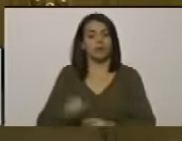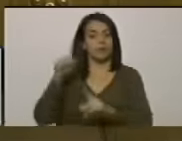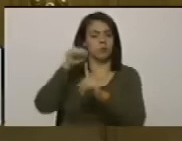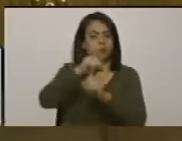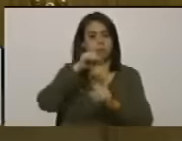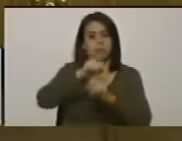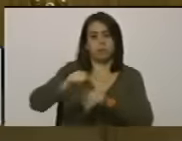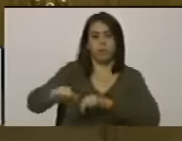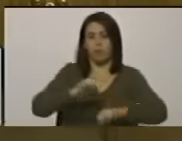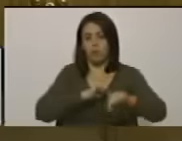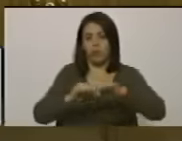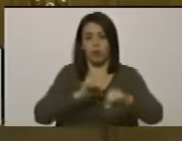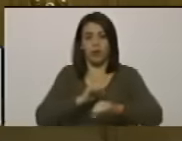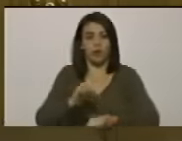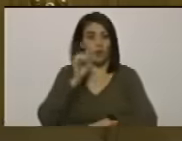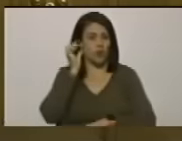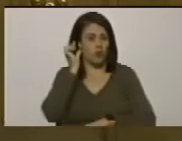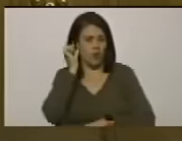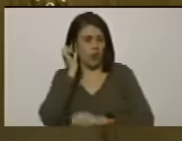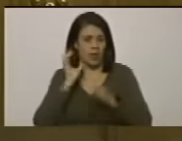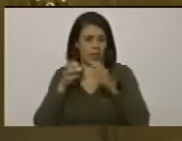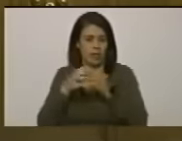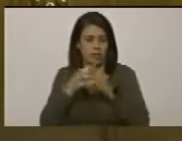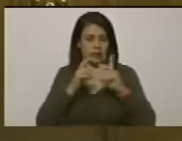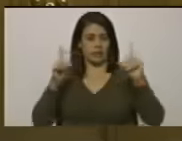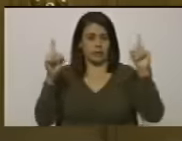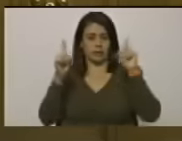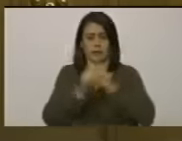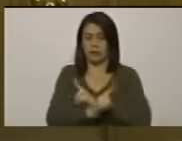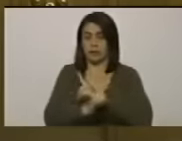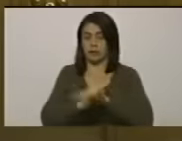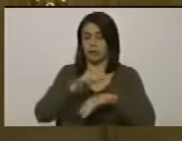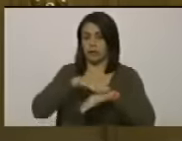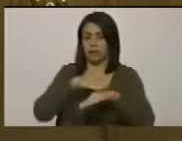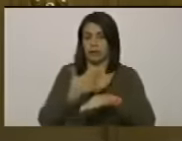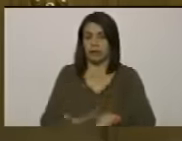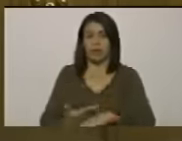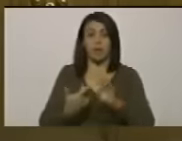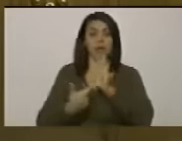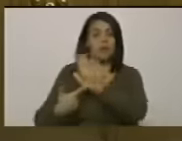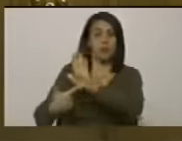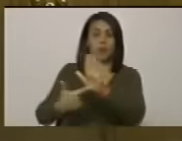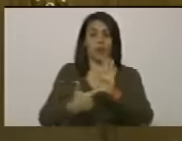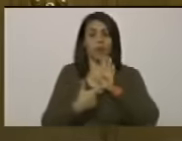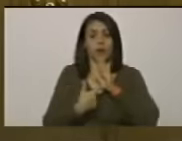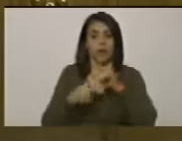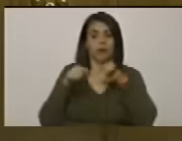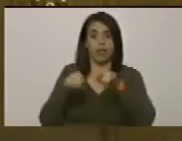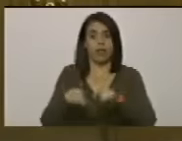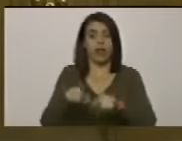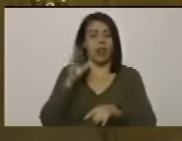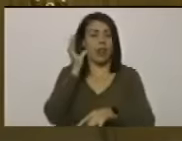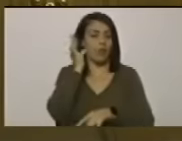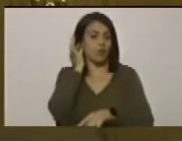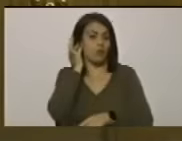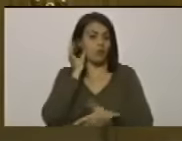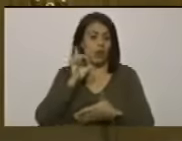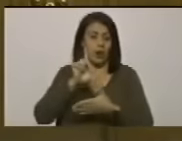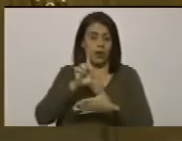luchas del movimiento feminista convirtiéndose en una referencia para la mujer